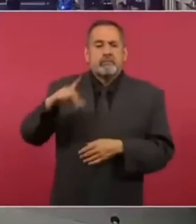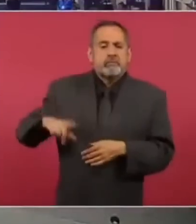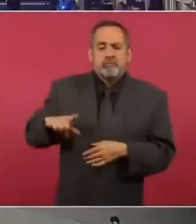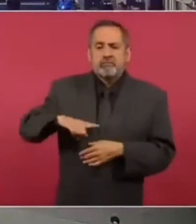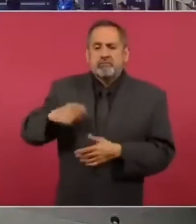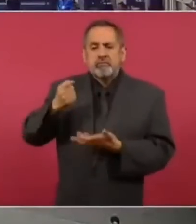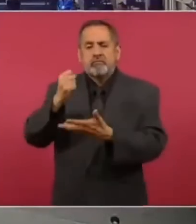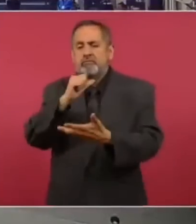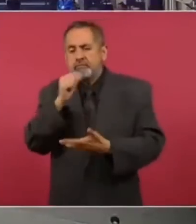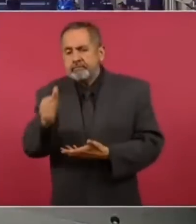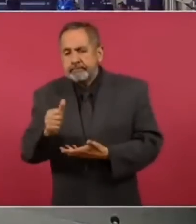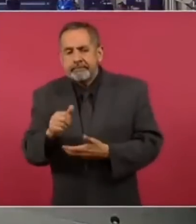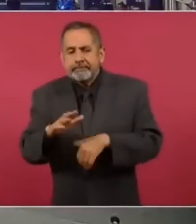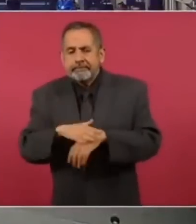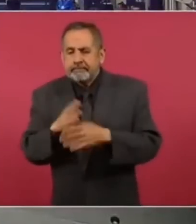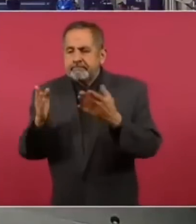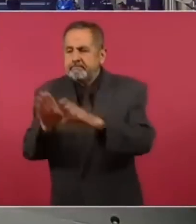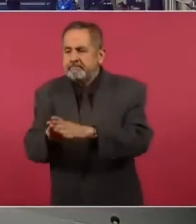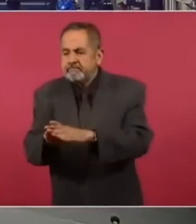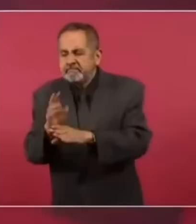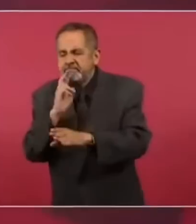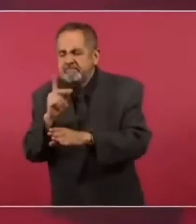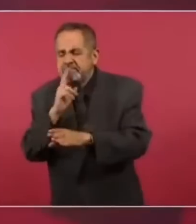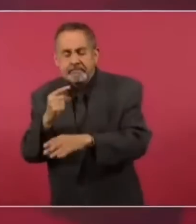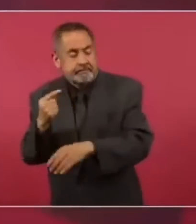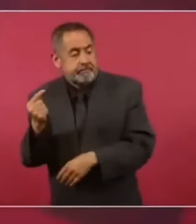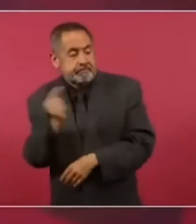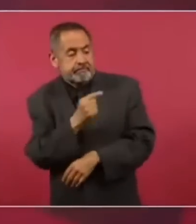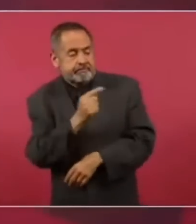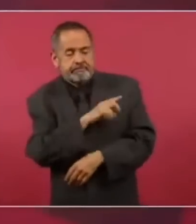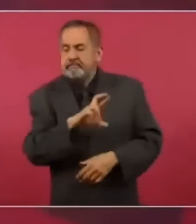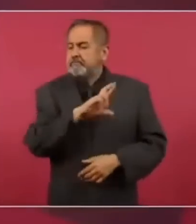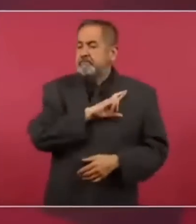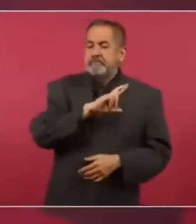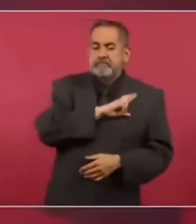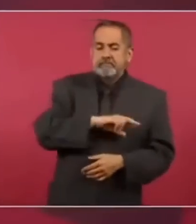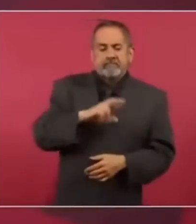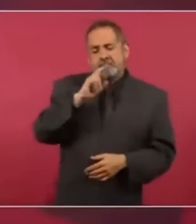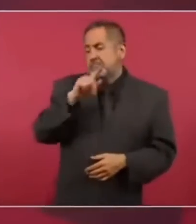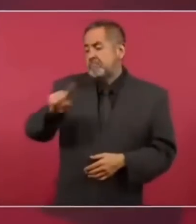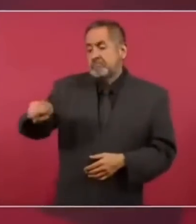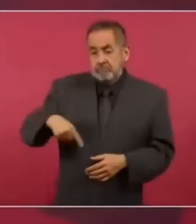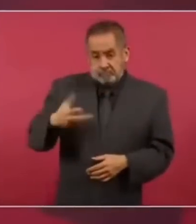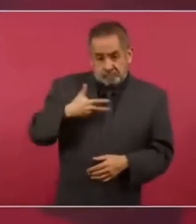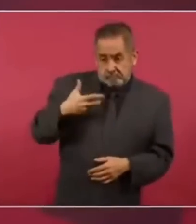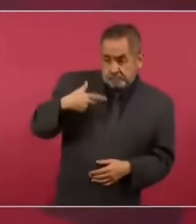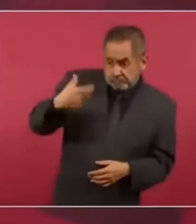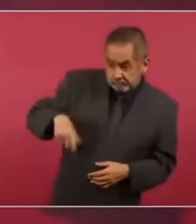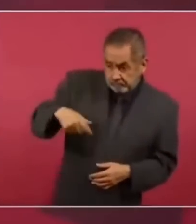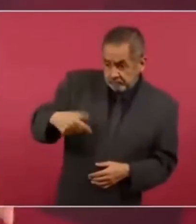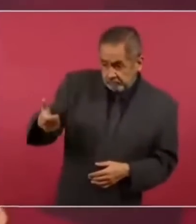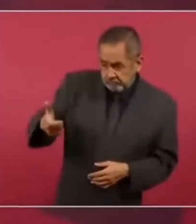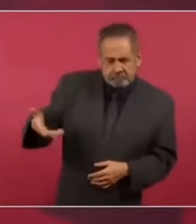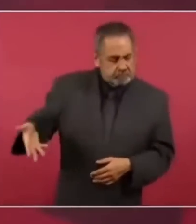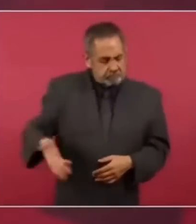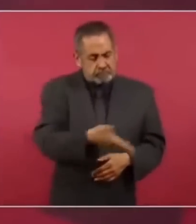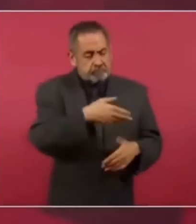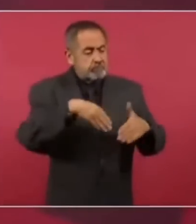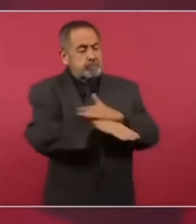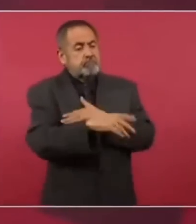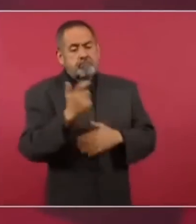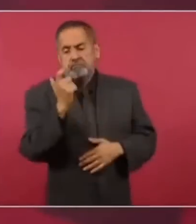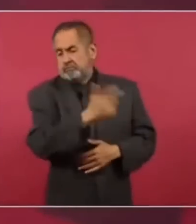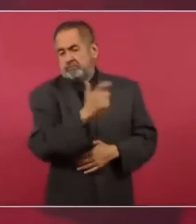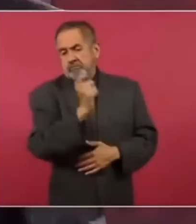había el propósito de privatizar, de que estudiaran los que tuviesen para pagar colegiaturas.